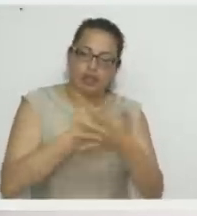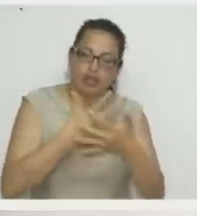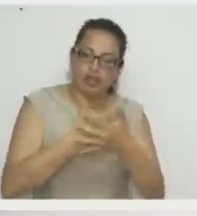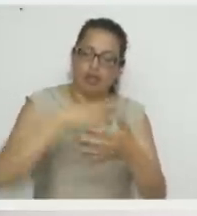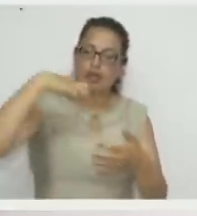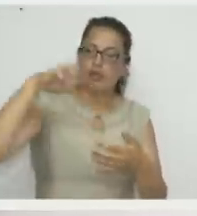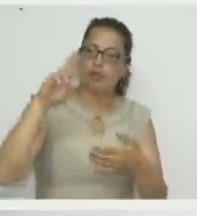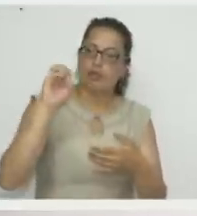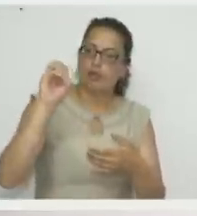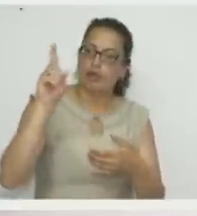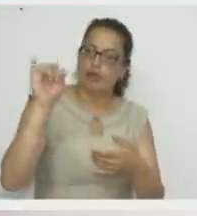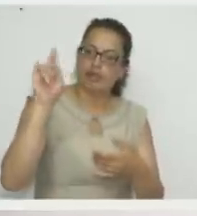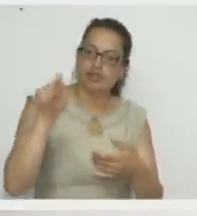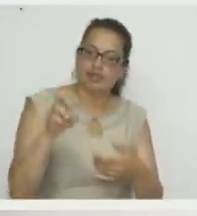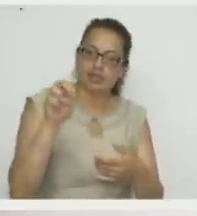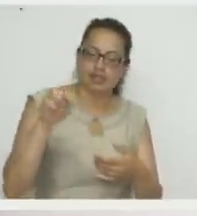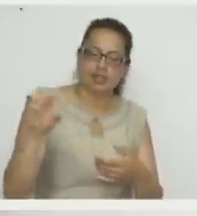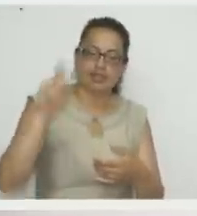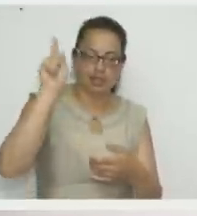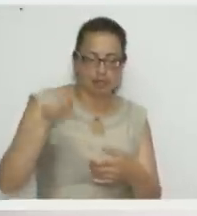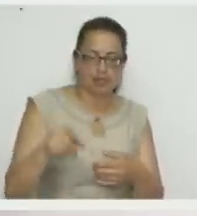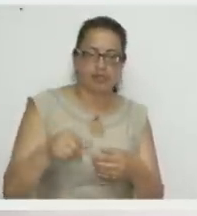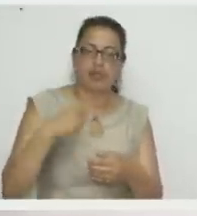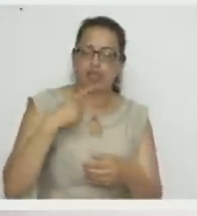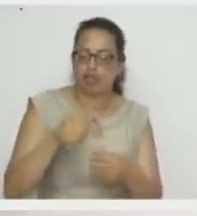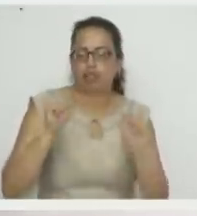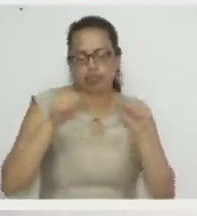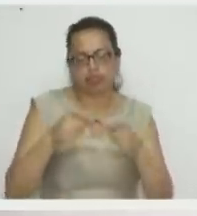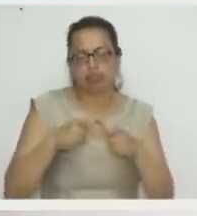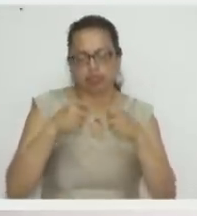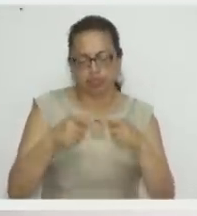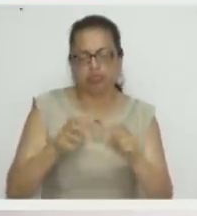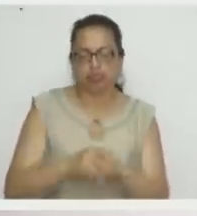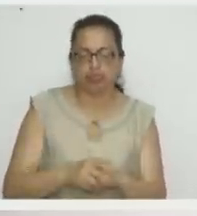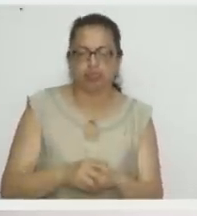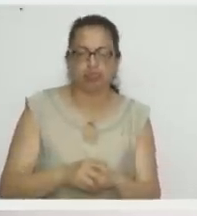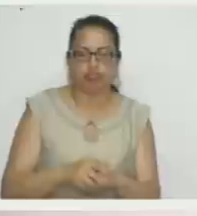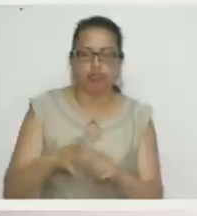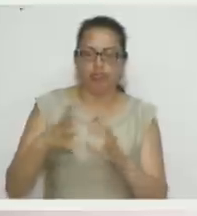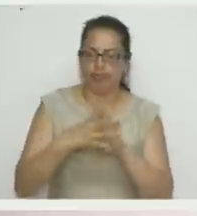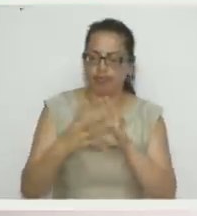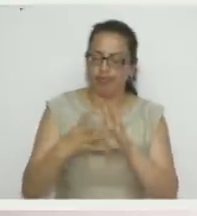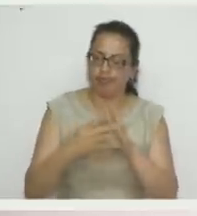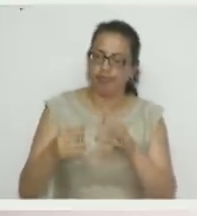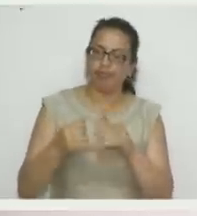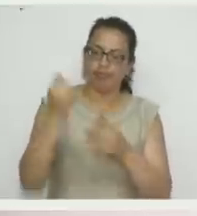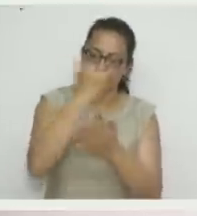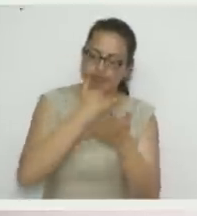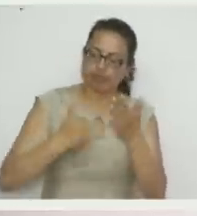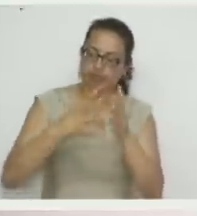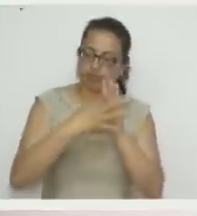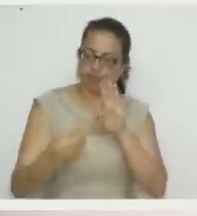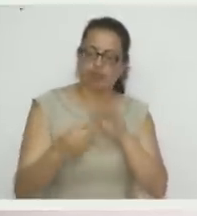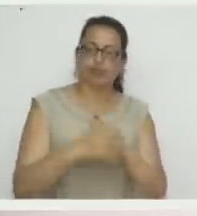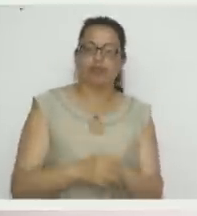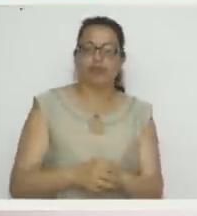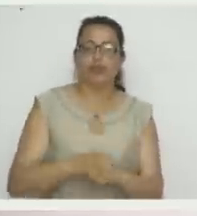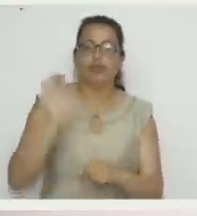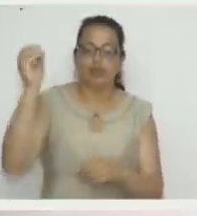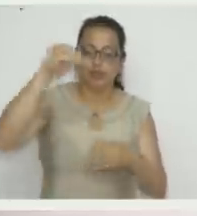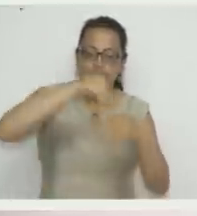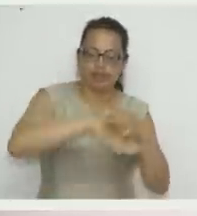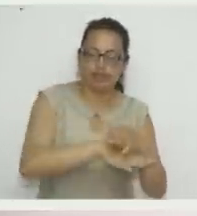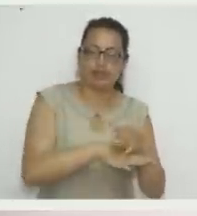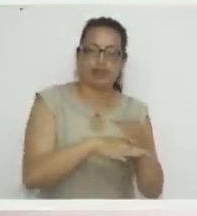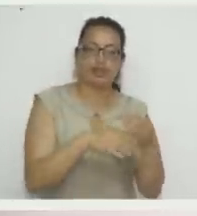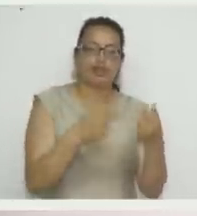termoforma, pero ella ya me dio autorización de poder subir estos moldes a la página. Ustedes pueden entrar ahí y van a tomar